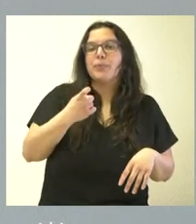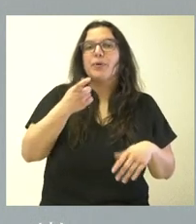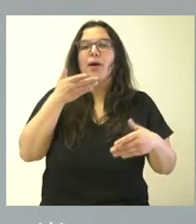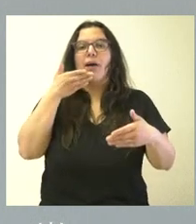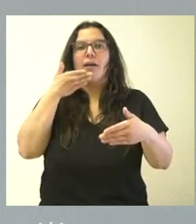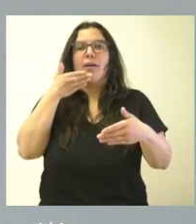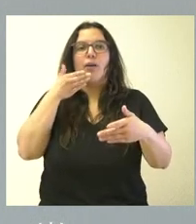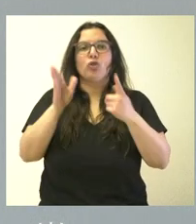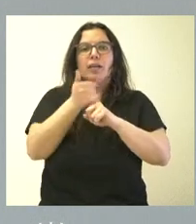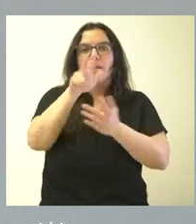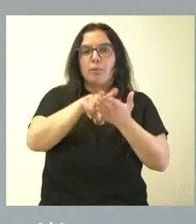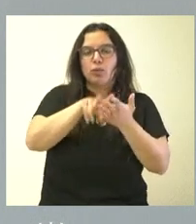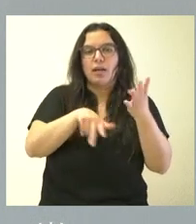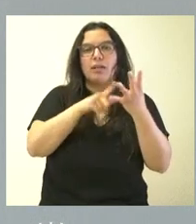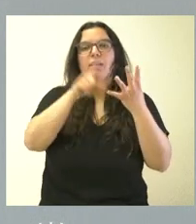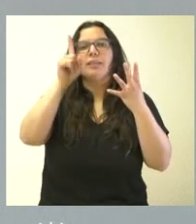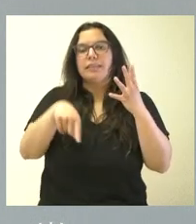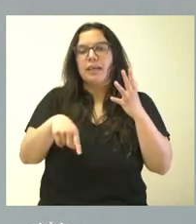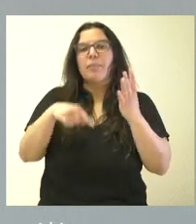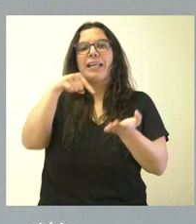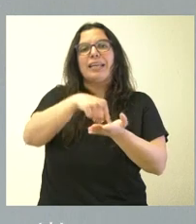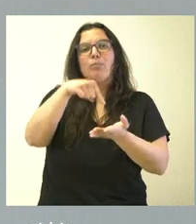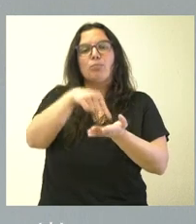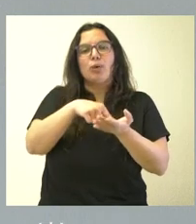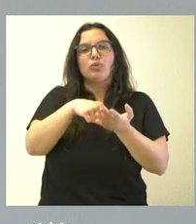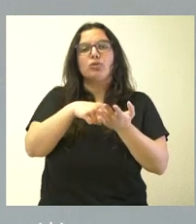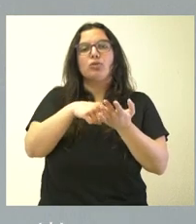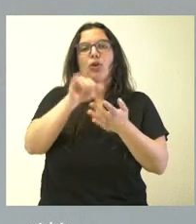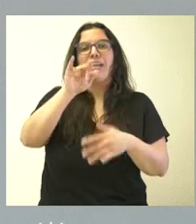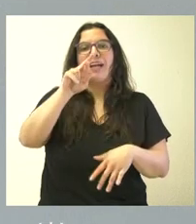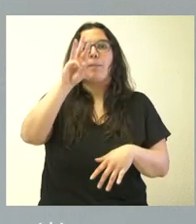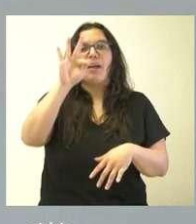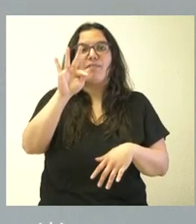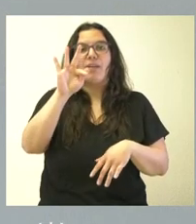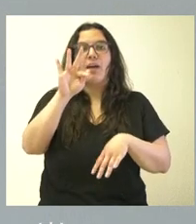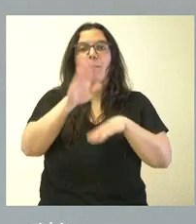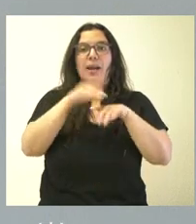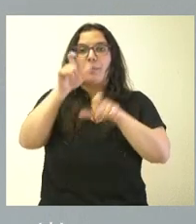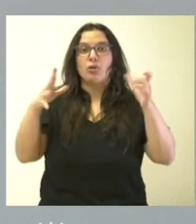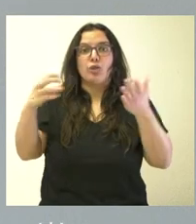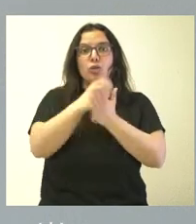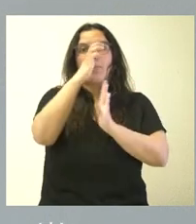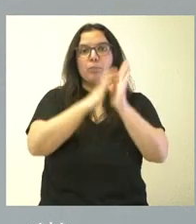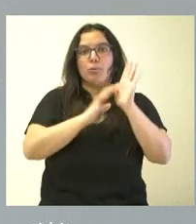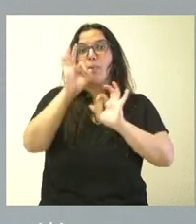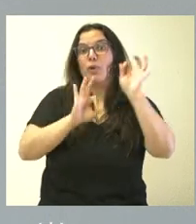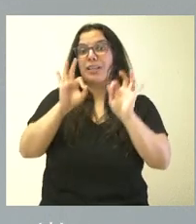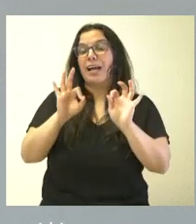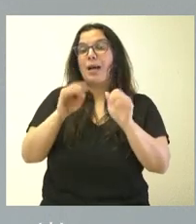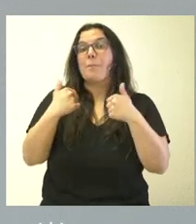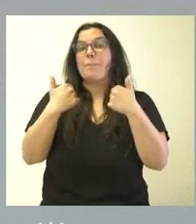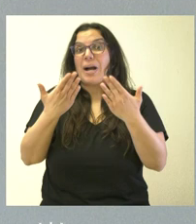una hipoteca. Hemos bajado el impuesto de la renta de las personas físicas para todos los contribuyentes y, porcentualmente, más para las personas